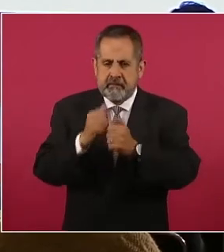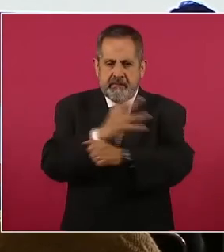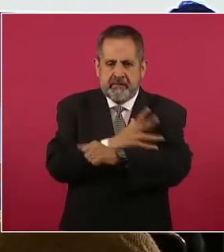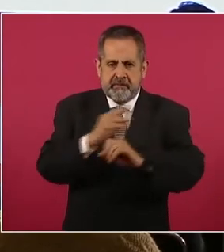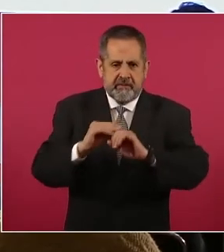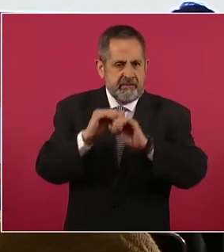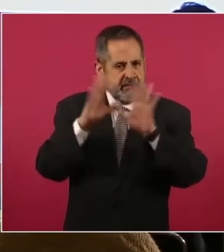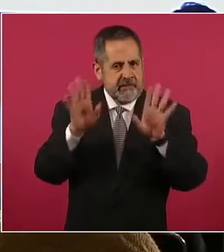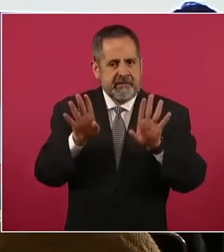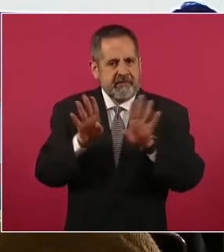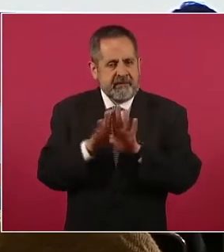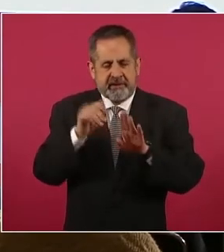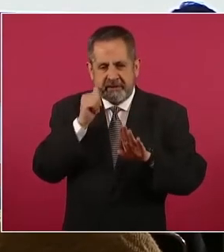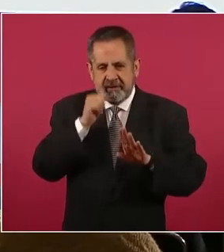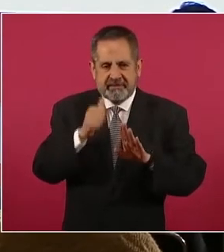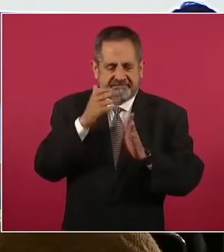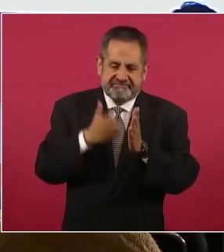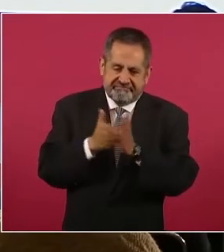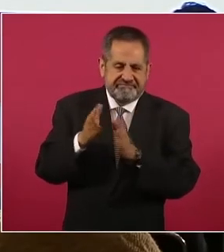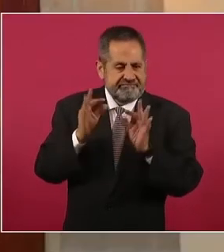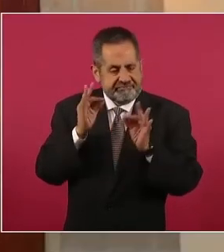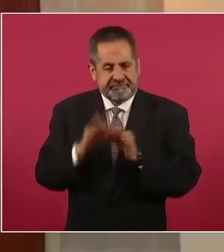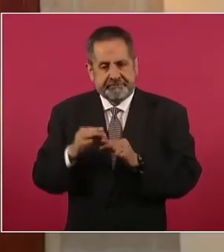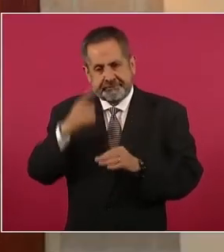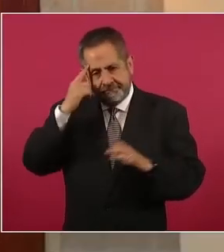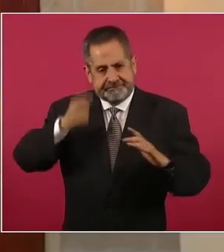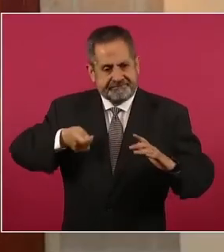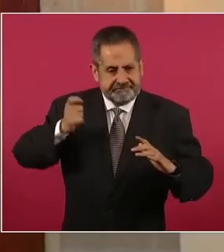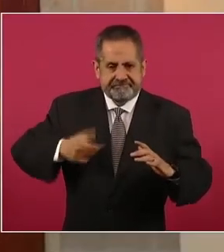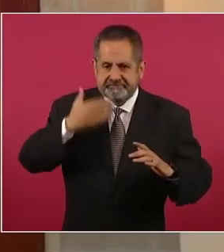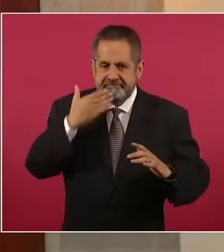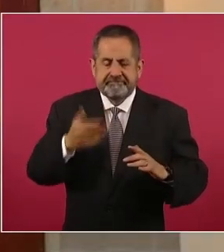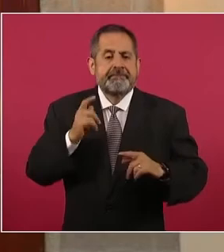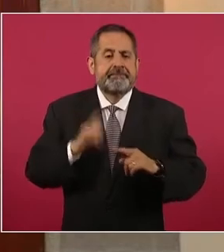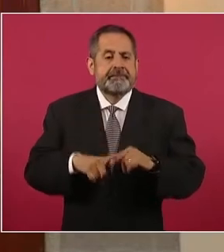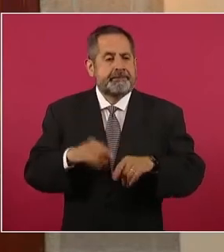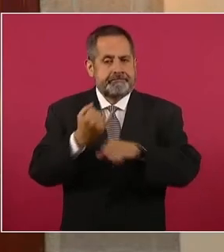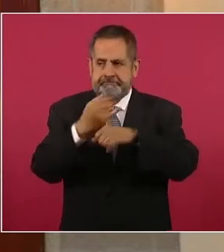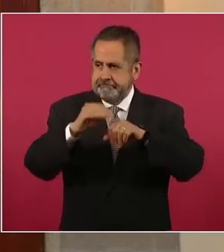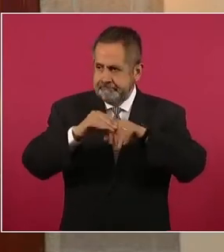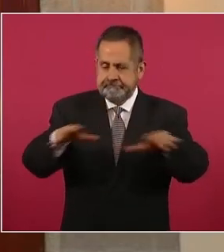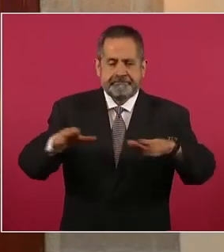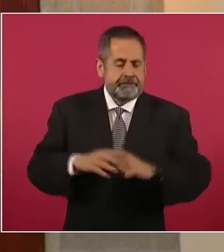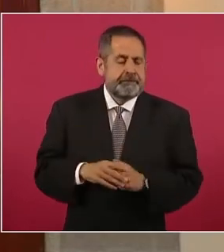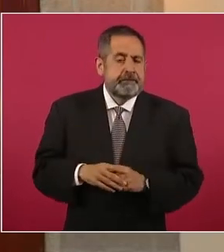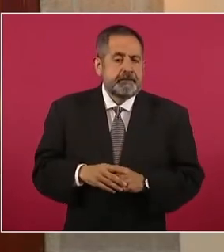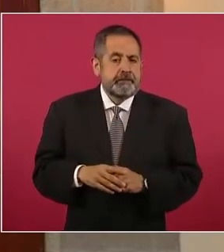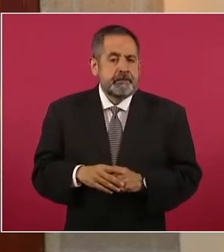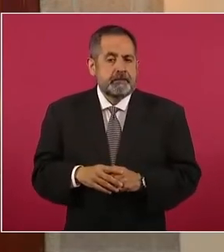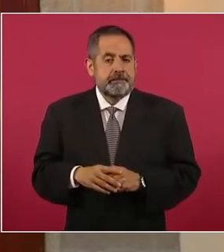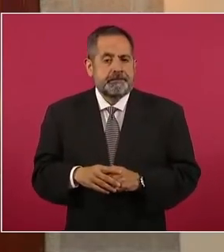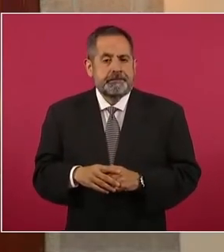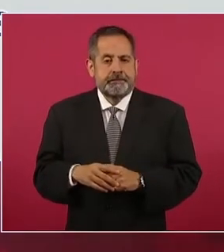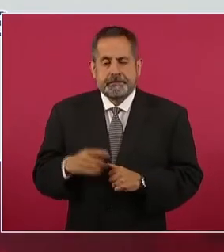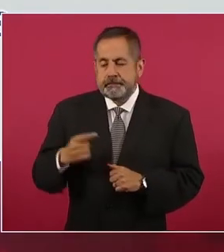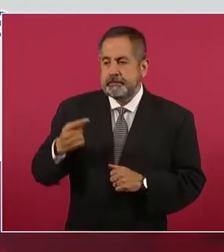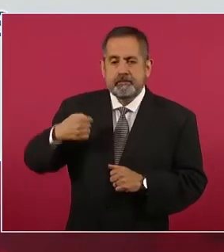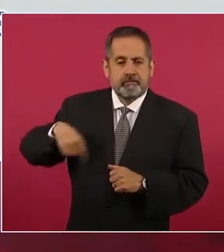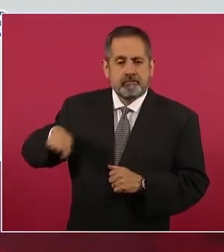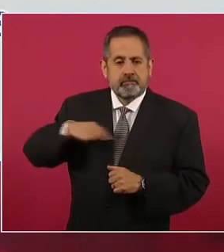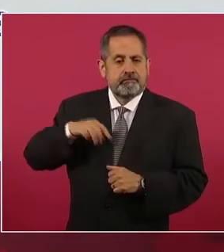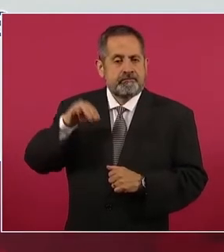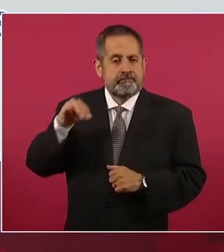y siempre buscando la resolución de los casos, informar que con base en las actuaciones